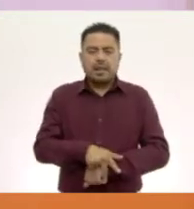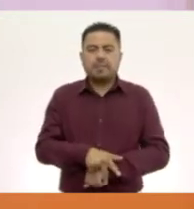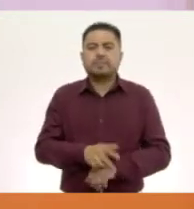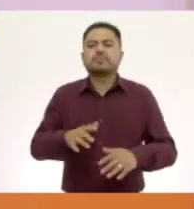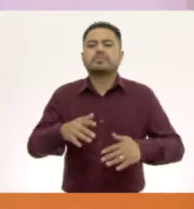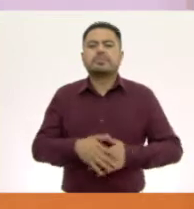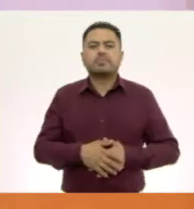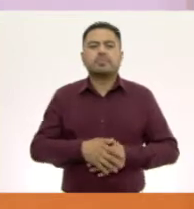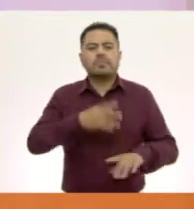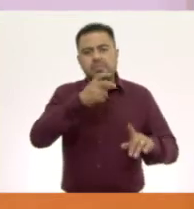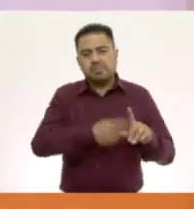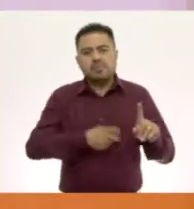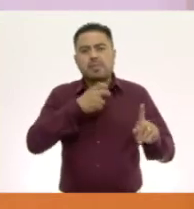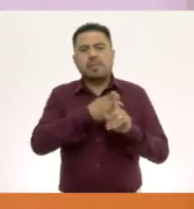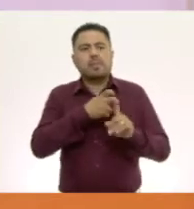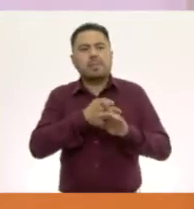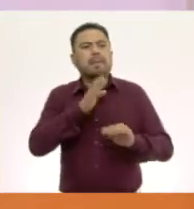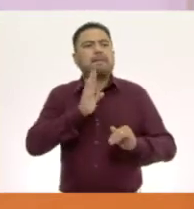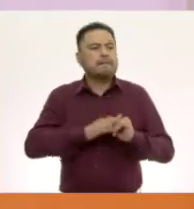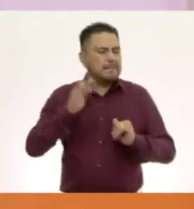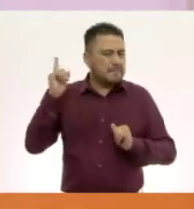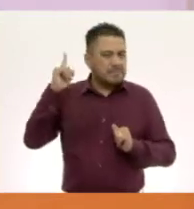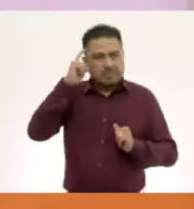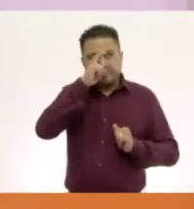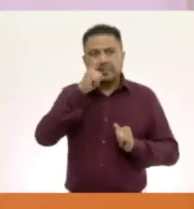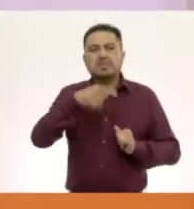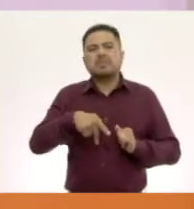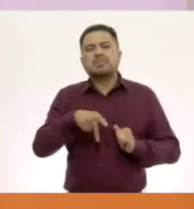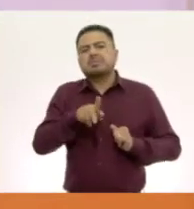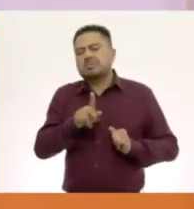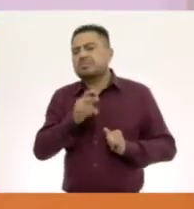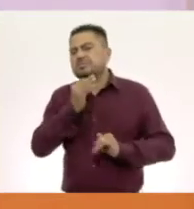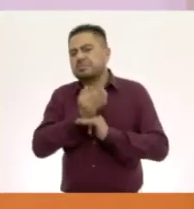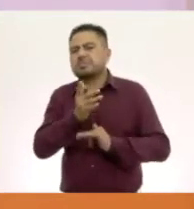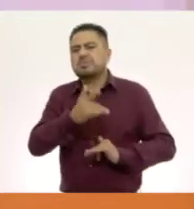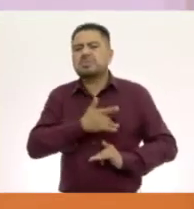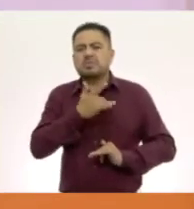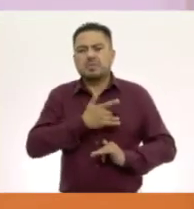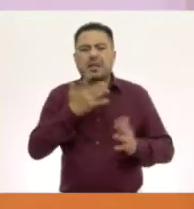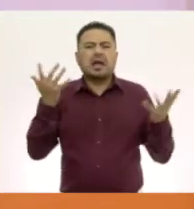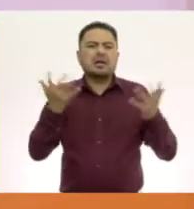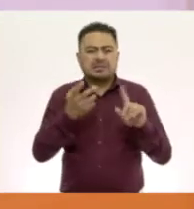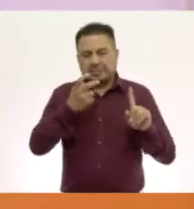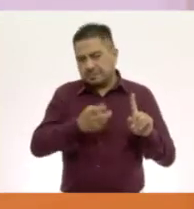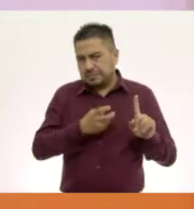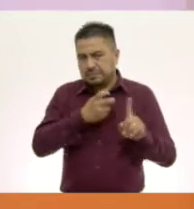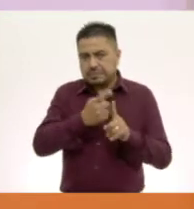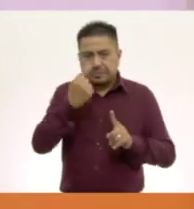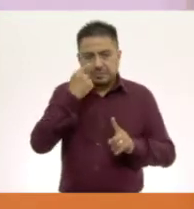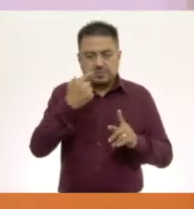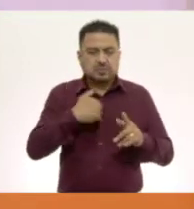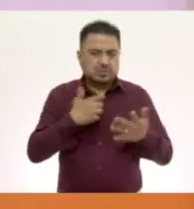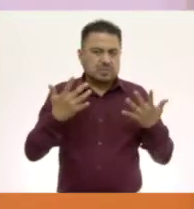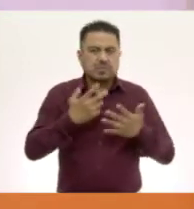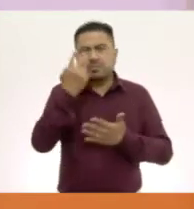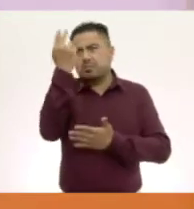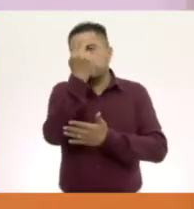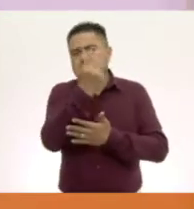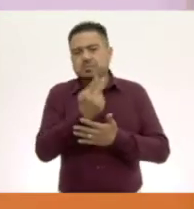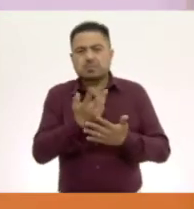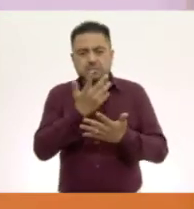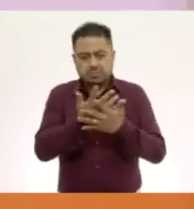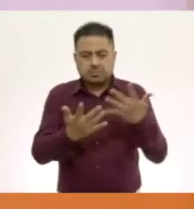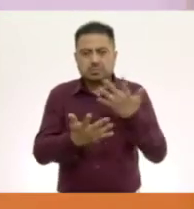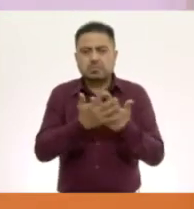aquí va a ser un poco complicado. Sin embargo, ¿qué les parece si hacemos esto? Voy a tratar de dibujar una